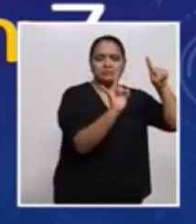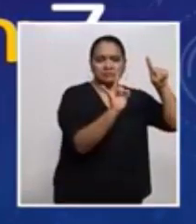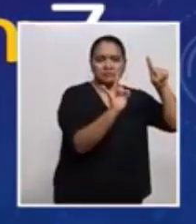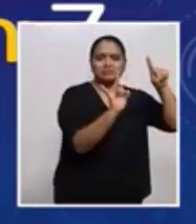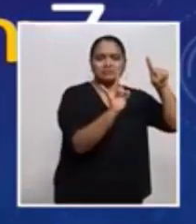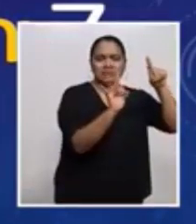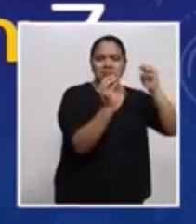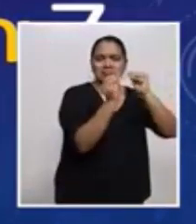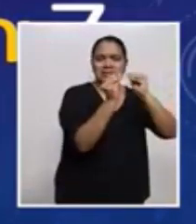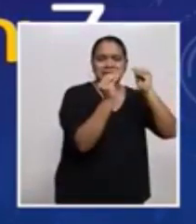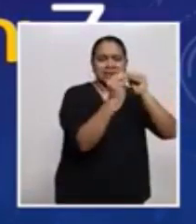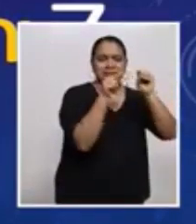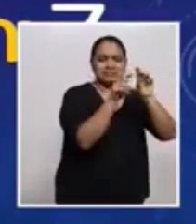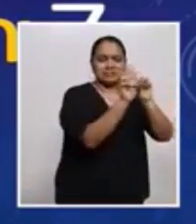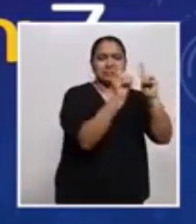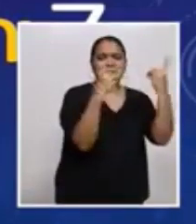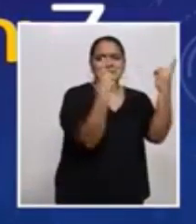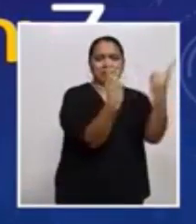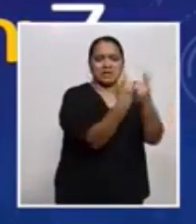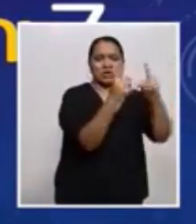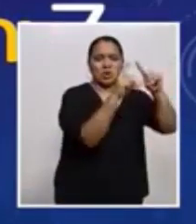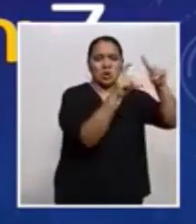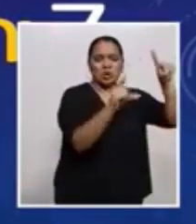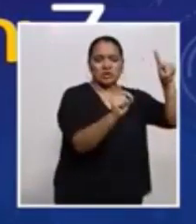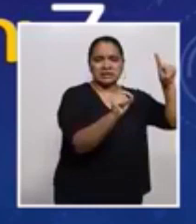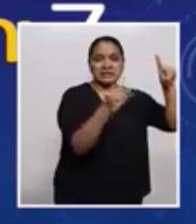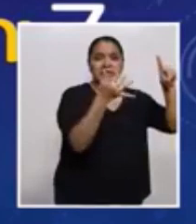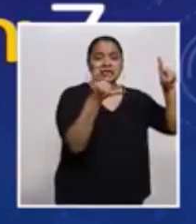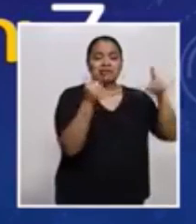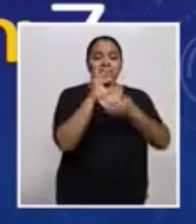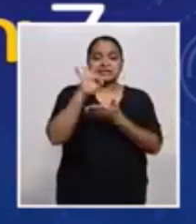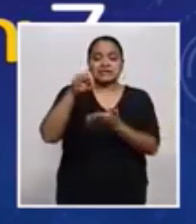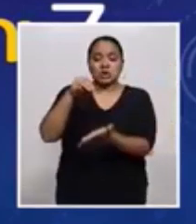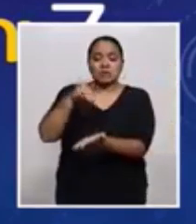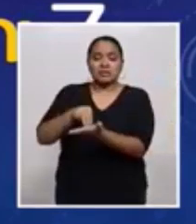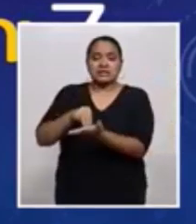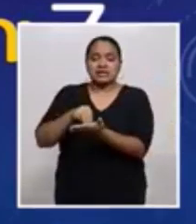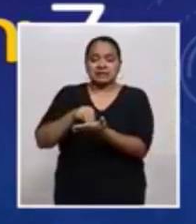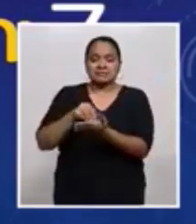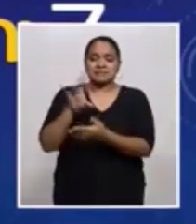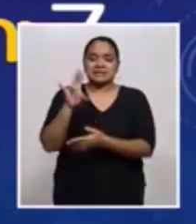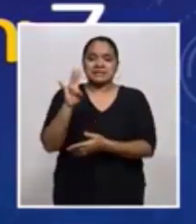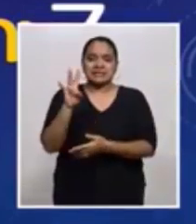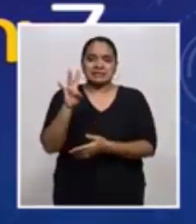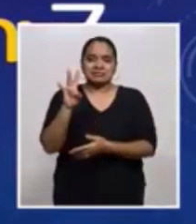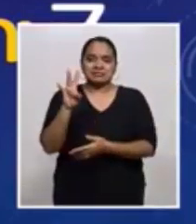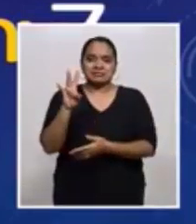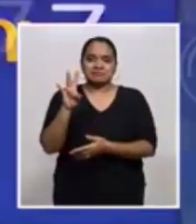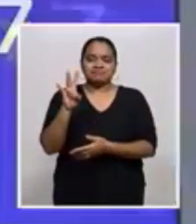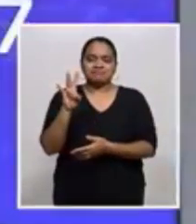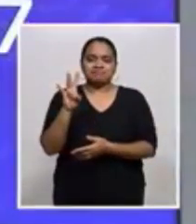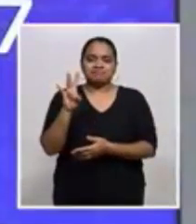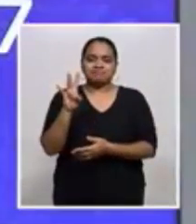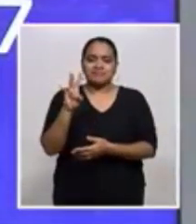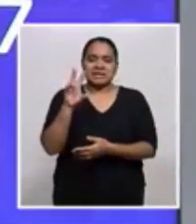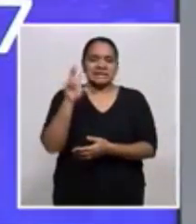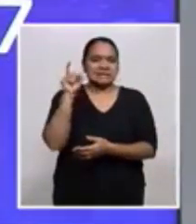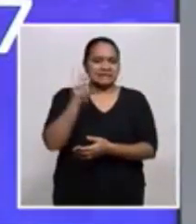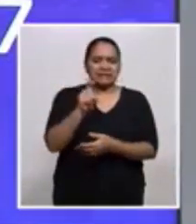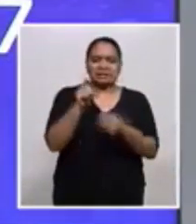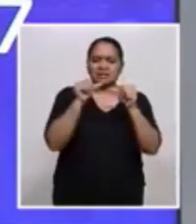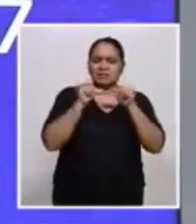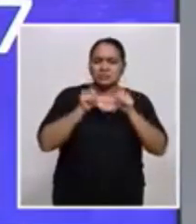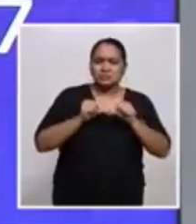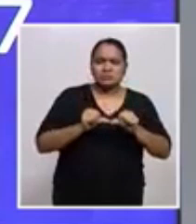mayor número de casos seguido de Francisco Morazán que tiene 7. Muy importante el hecho de no bajar la guardia